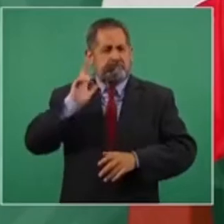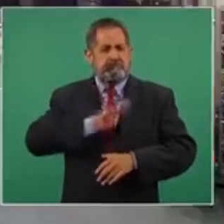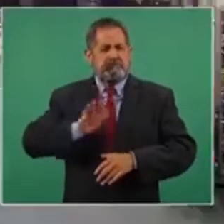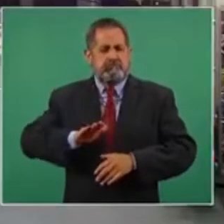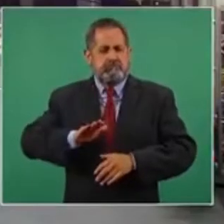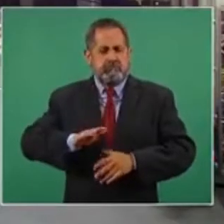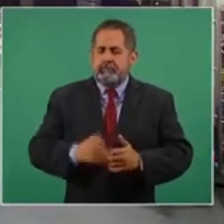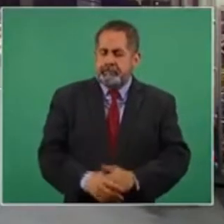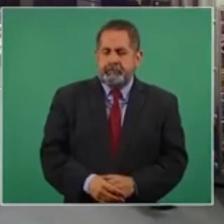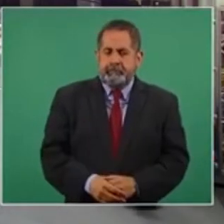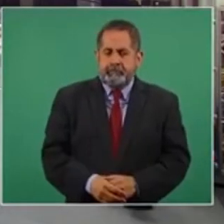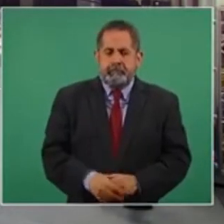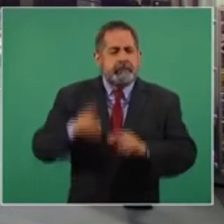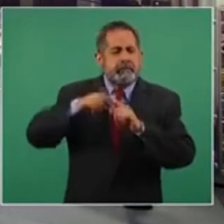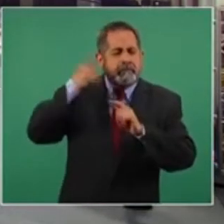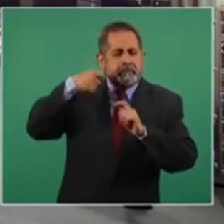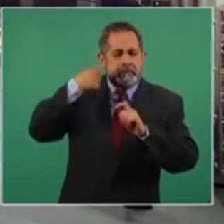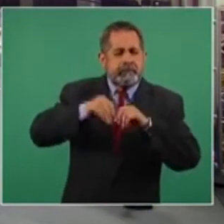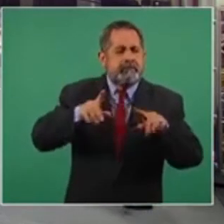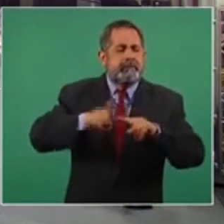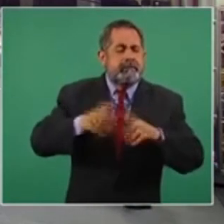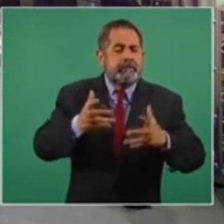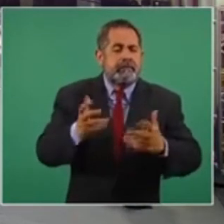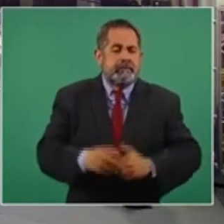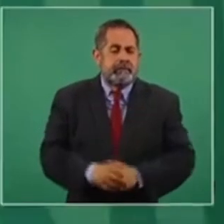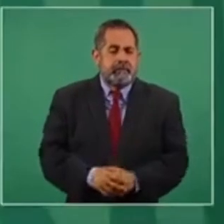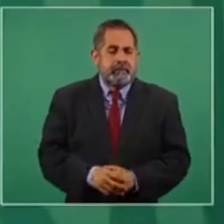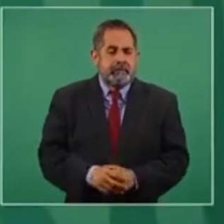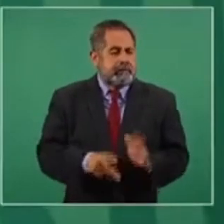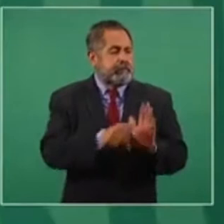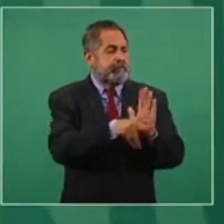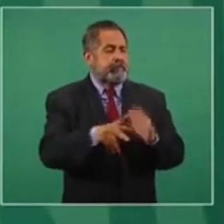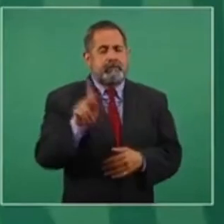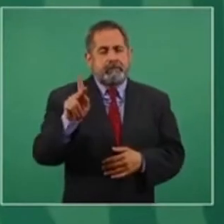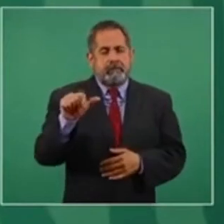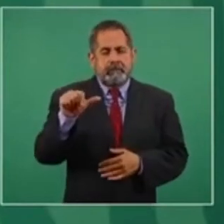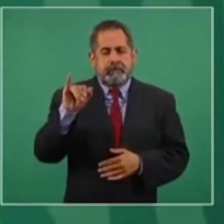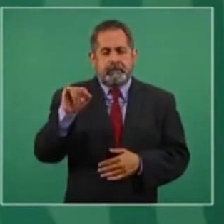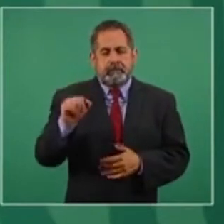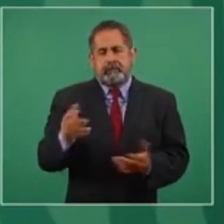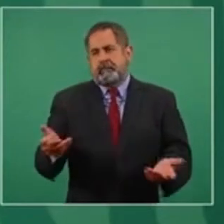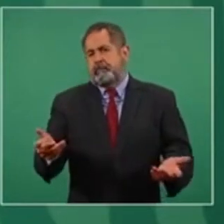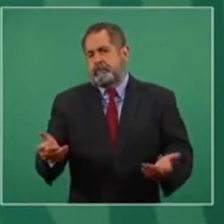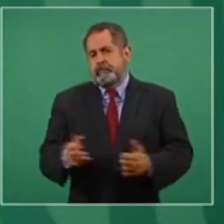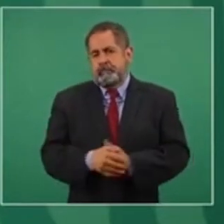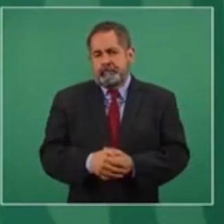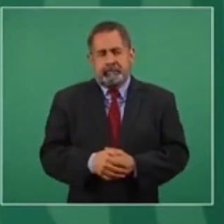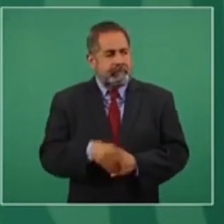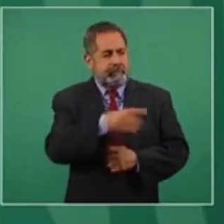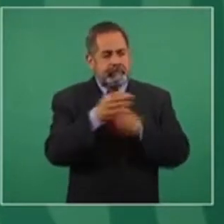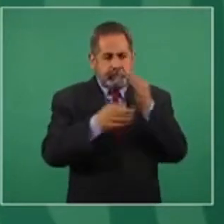¿Sabe quién hizo el reportaje? El periódico El País, que es un boletín